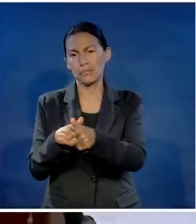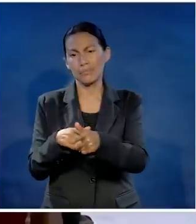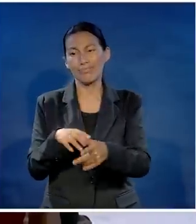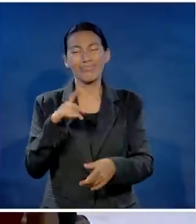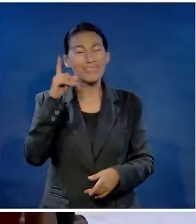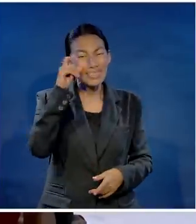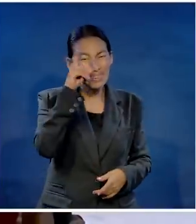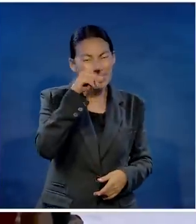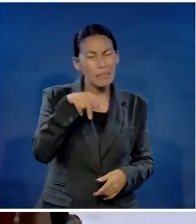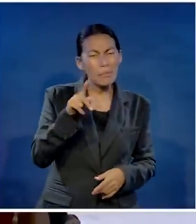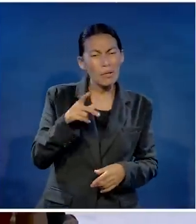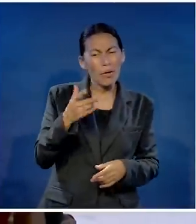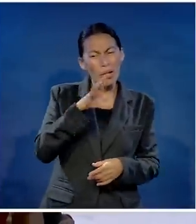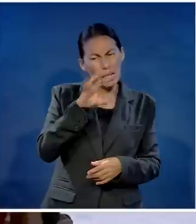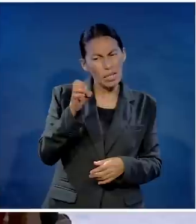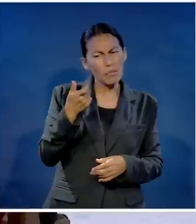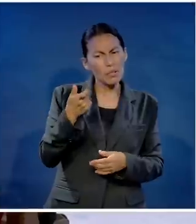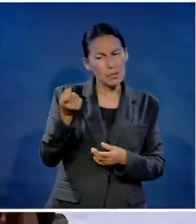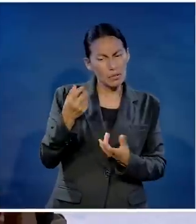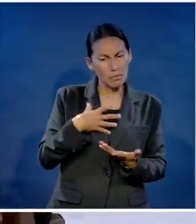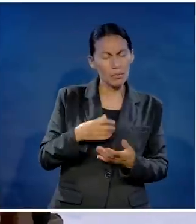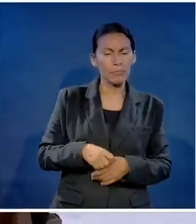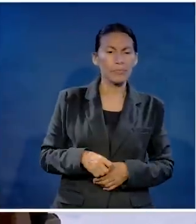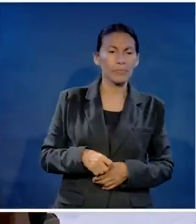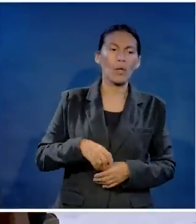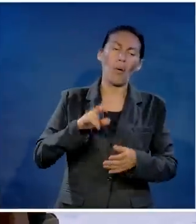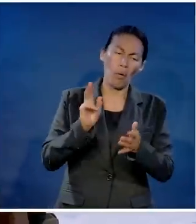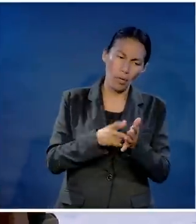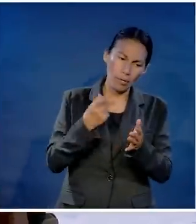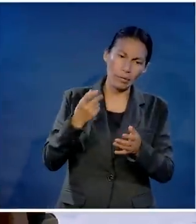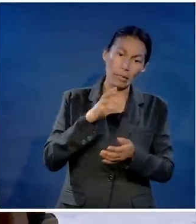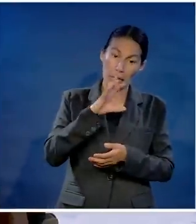Fíjese que se está complicando, pero déjeme otros 500 pesos.